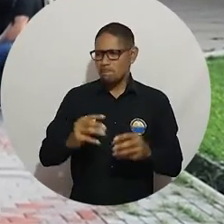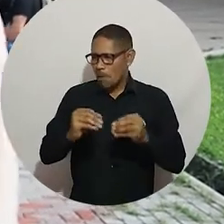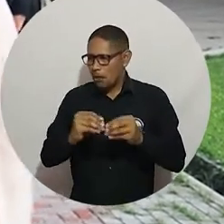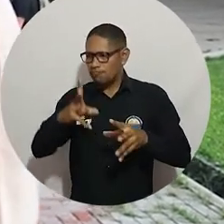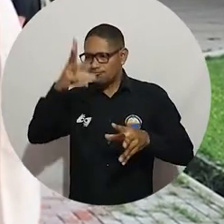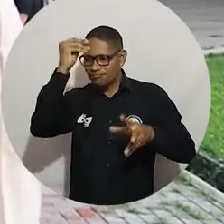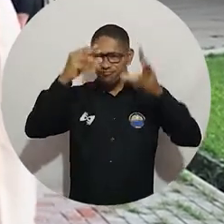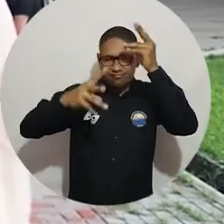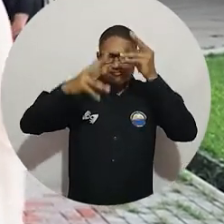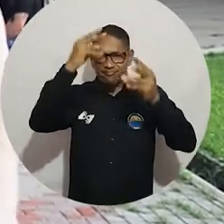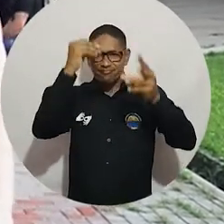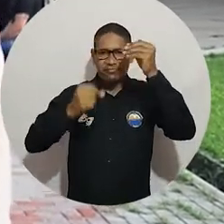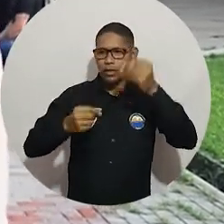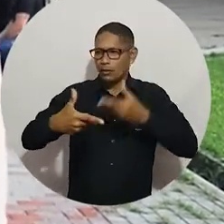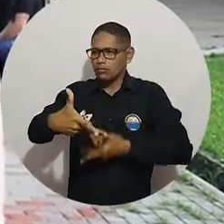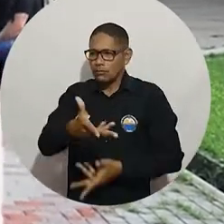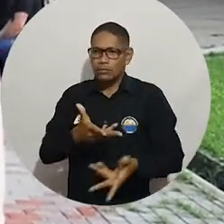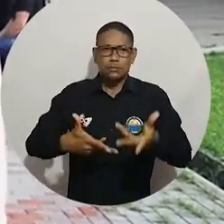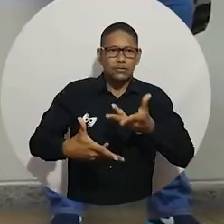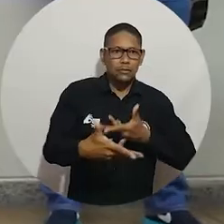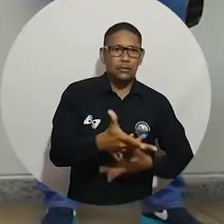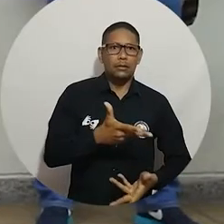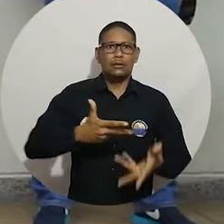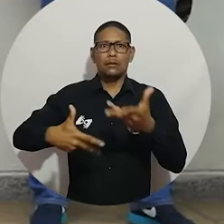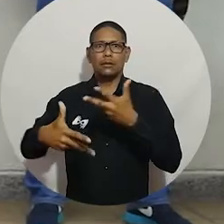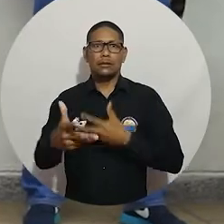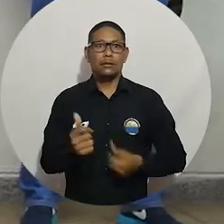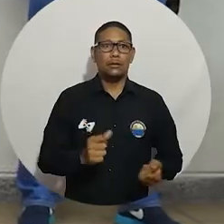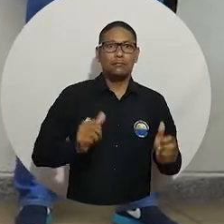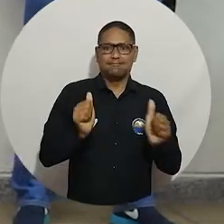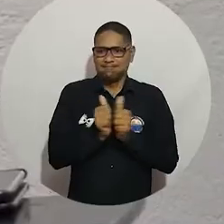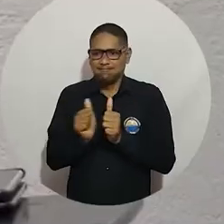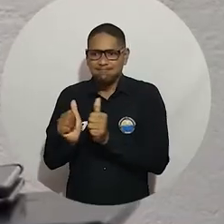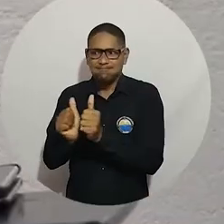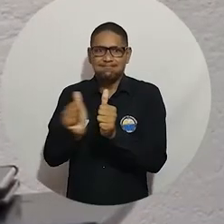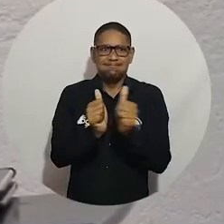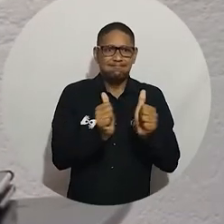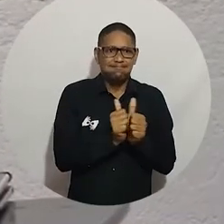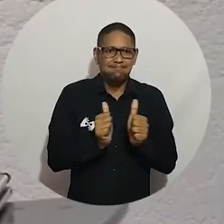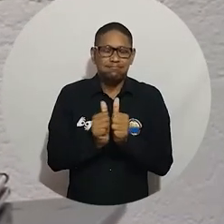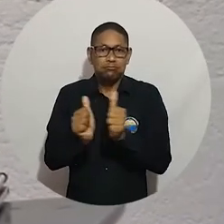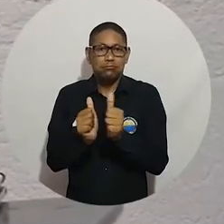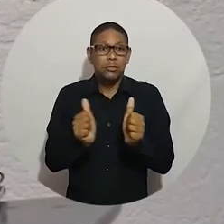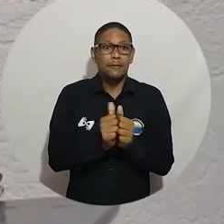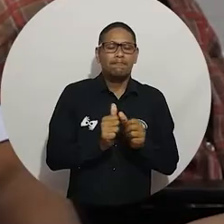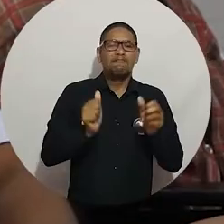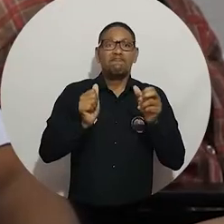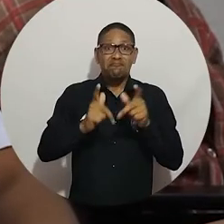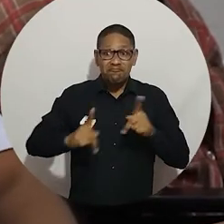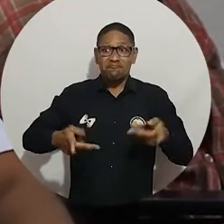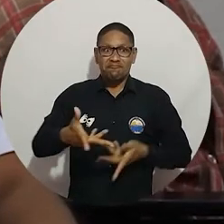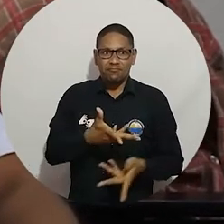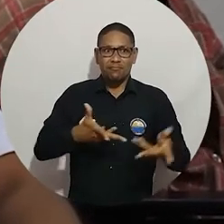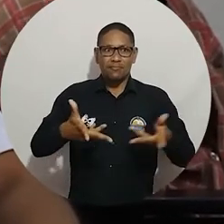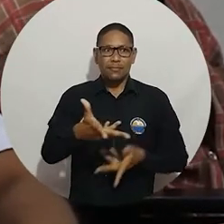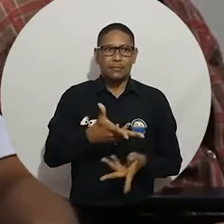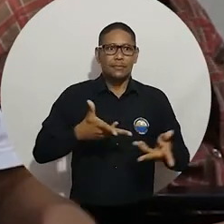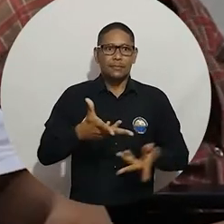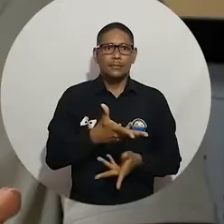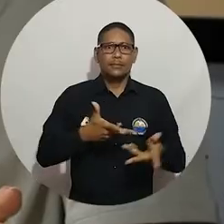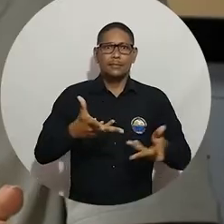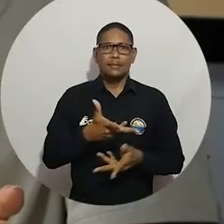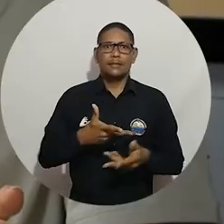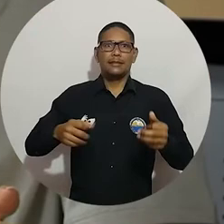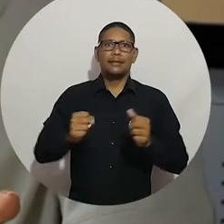relacionarme, hacer buena compañía, relacionarme de personas que influyen. Estoy emocionante y a la vez como